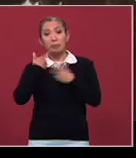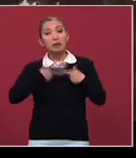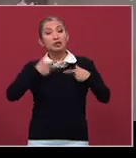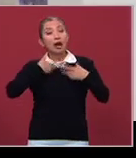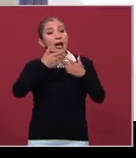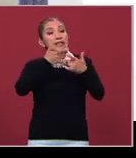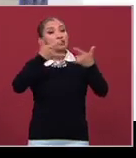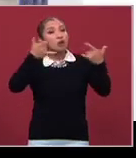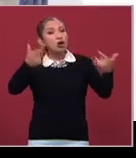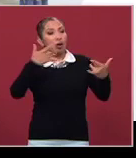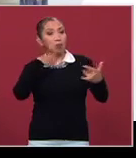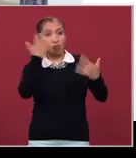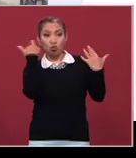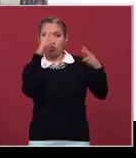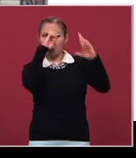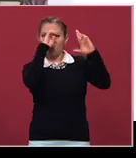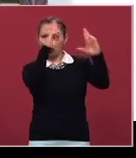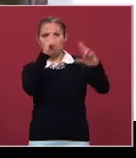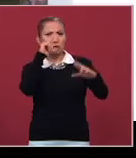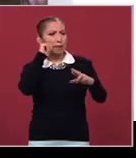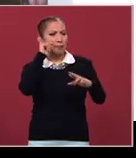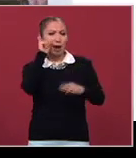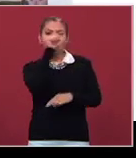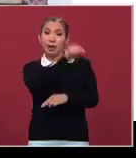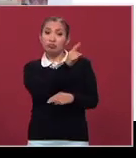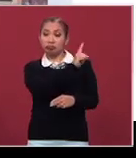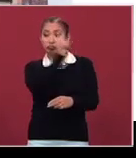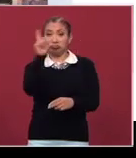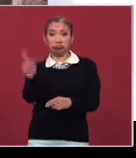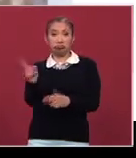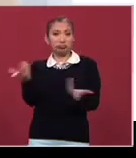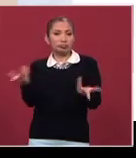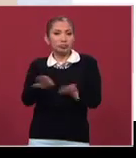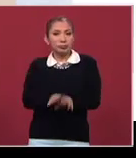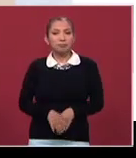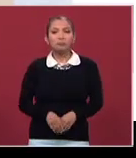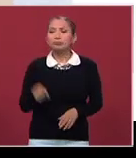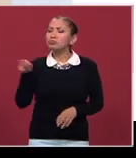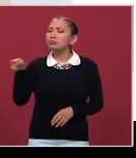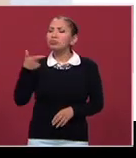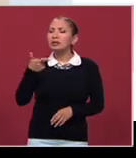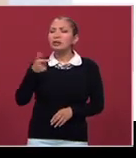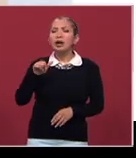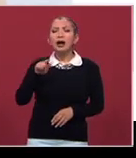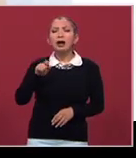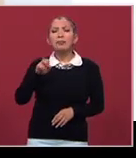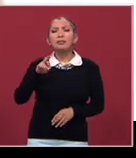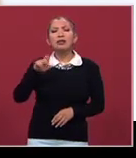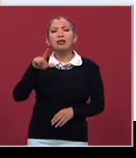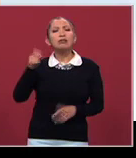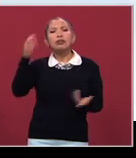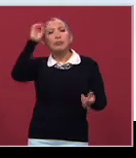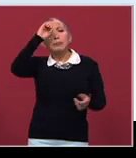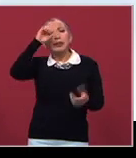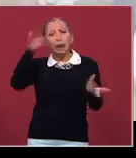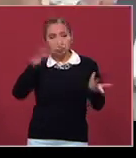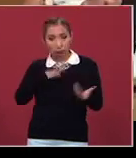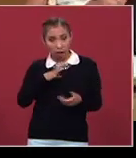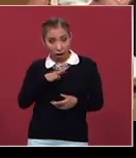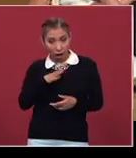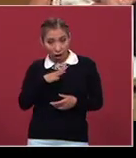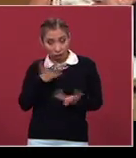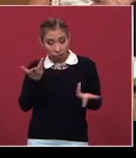históricos, Zapata tendría que ser uno de ellos, ¿no? ¿Tú, Gabriela, qué opinión tienes al respecto? ¿Sí tenemos